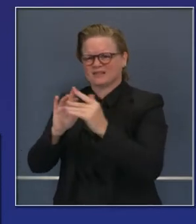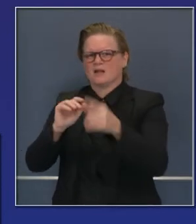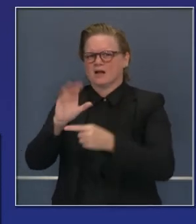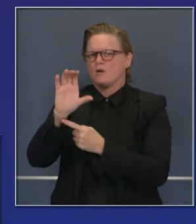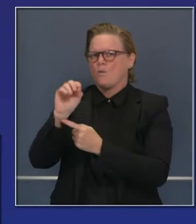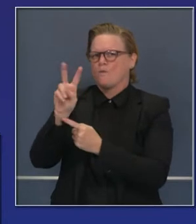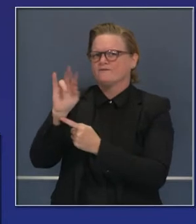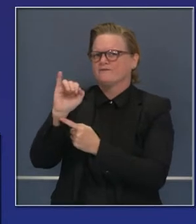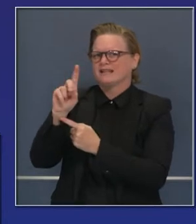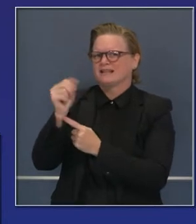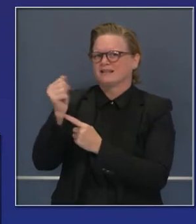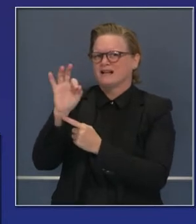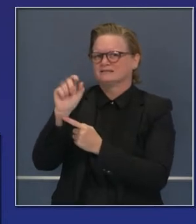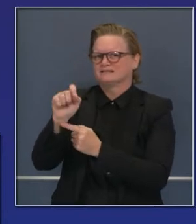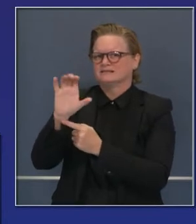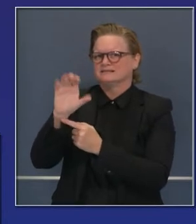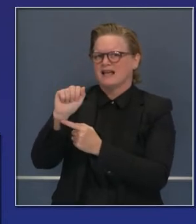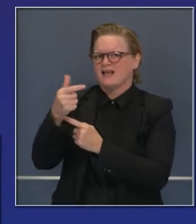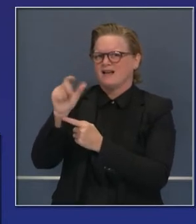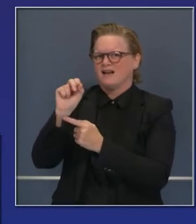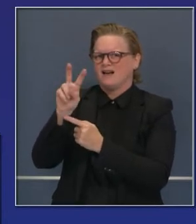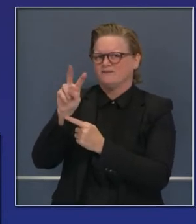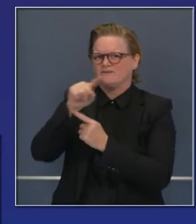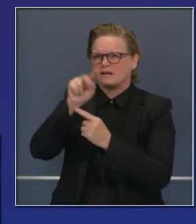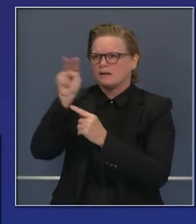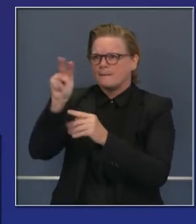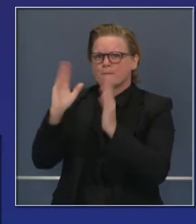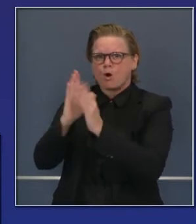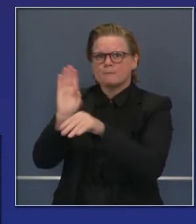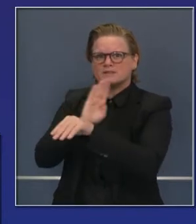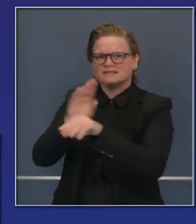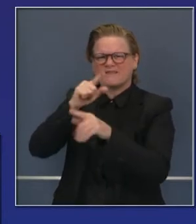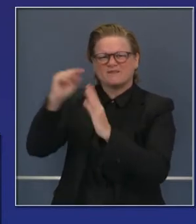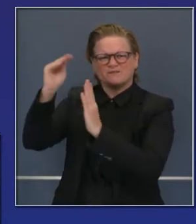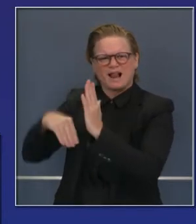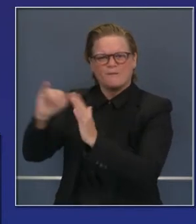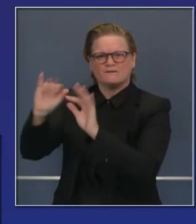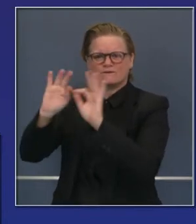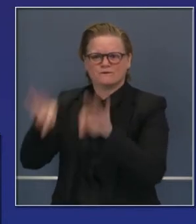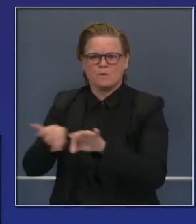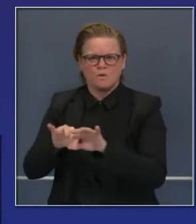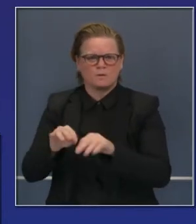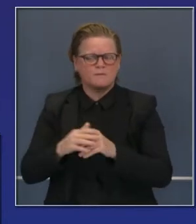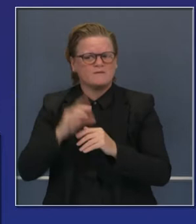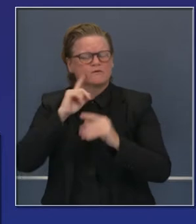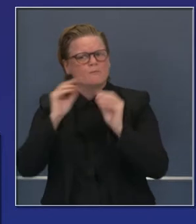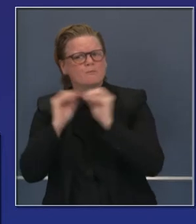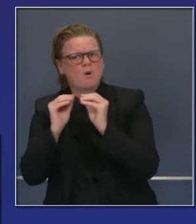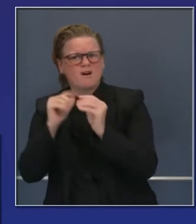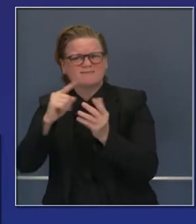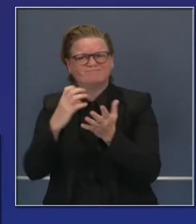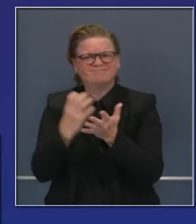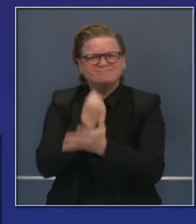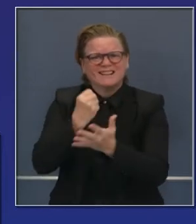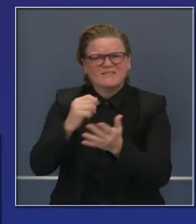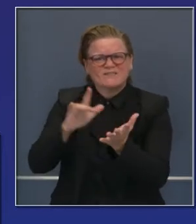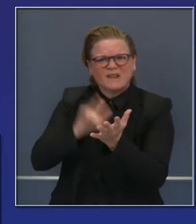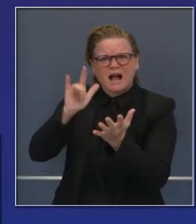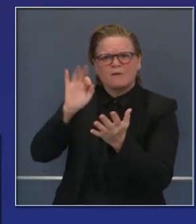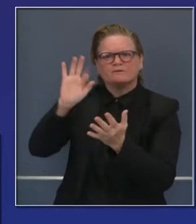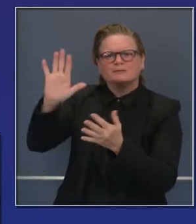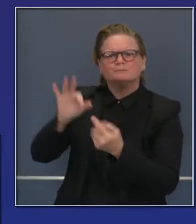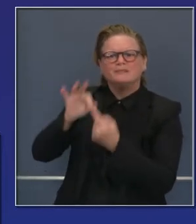.gov. Y ahí pueden tener acceso a esos formularios y aprender más sobre estos